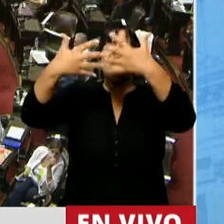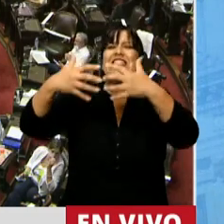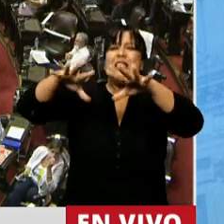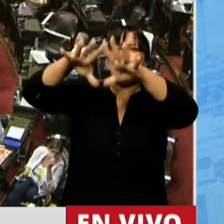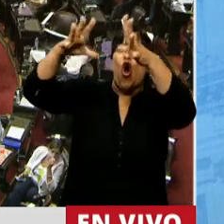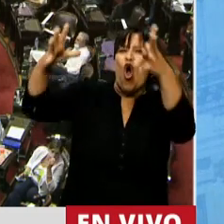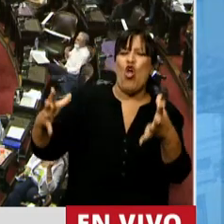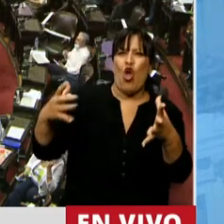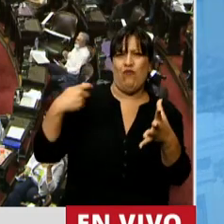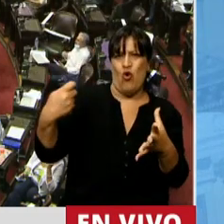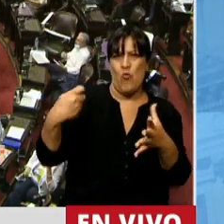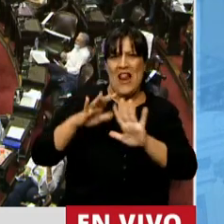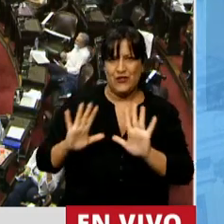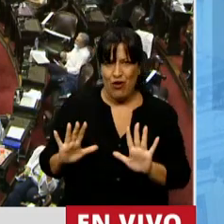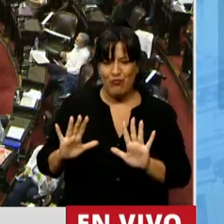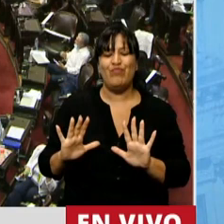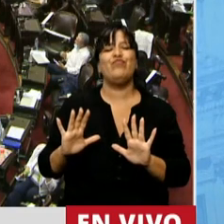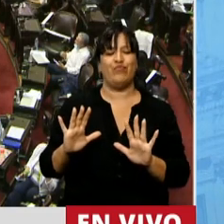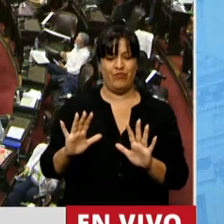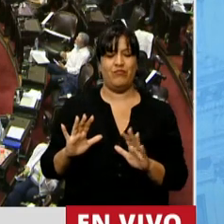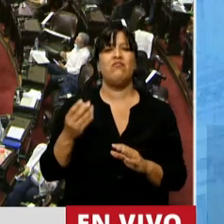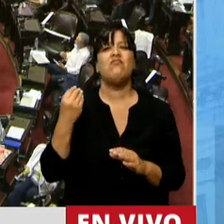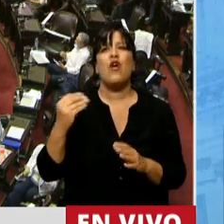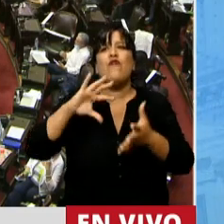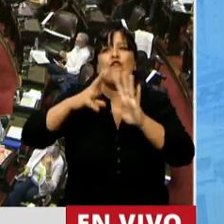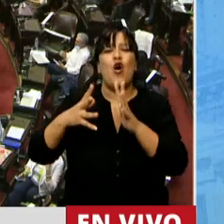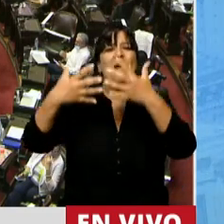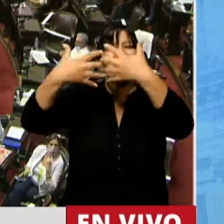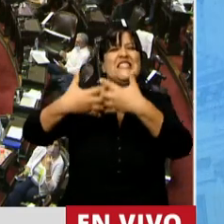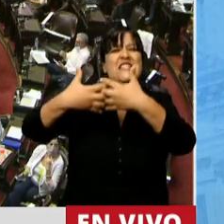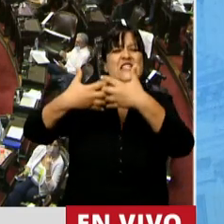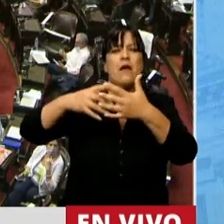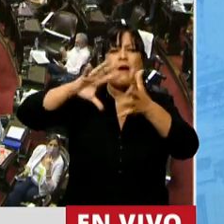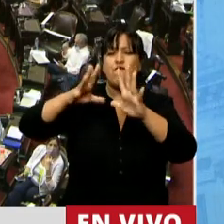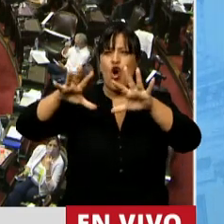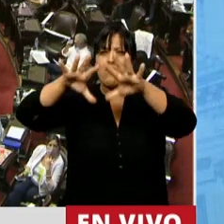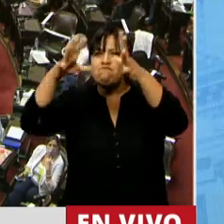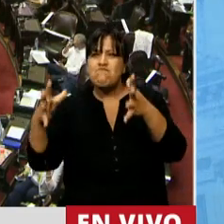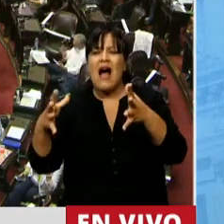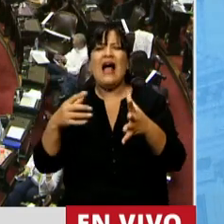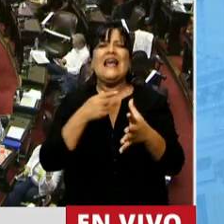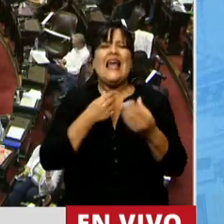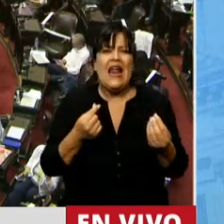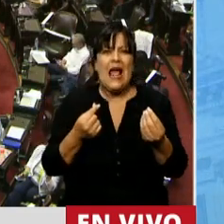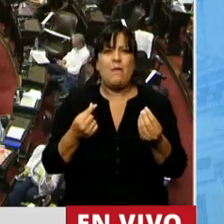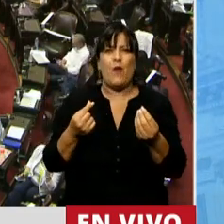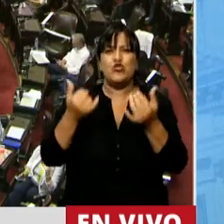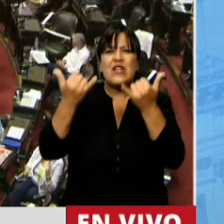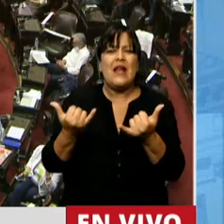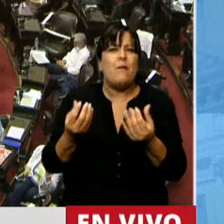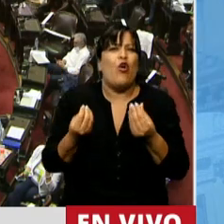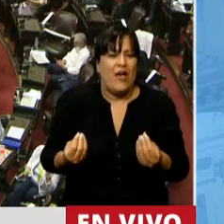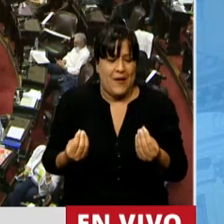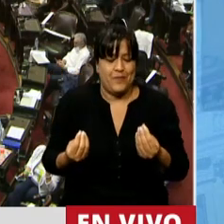sistema previsional, el sistema de seguridad social. ¿Qué tipo de sistema de seguridad social tenemos y queremos en la Argentina? Y hay